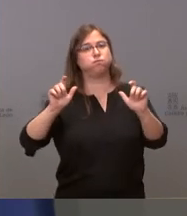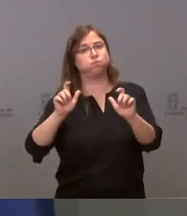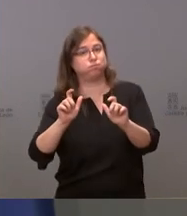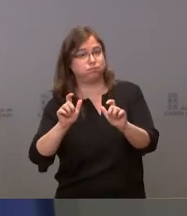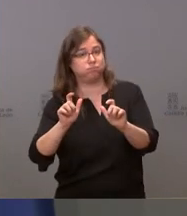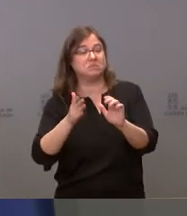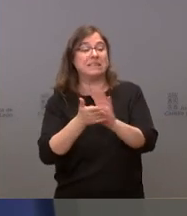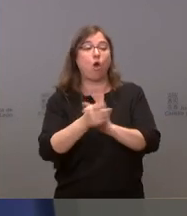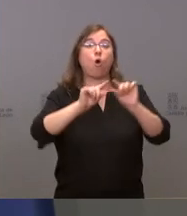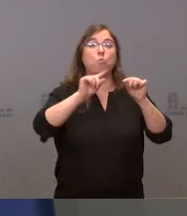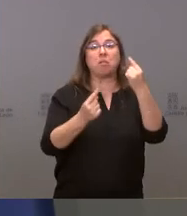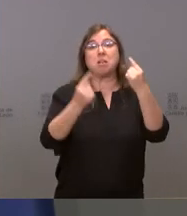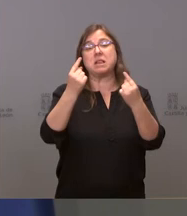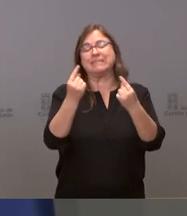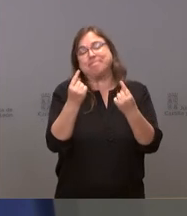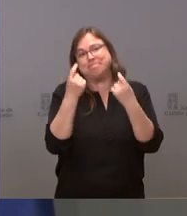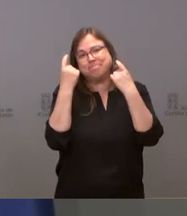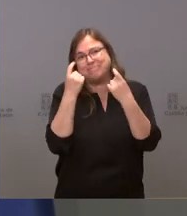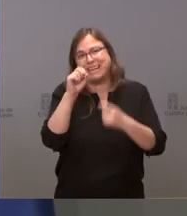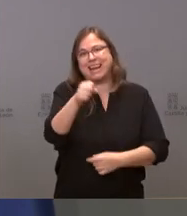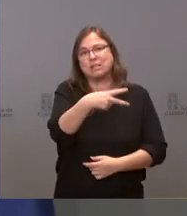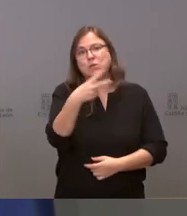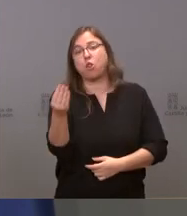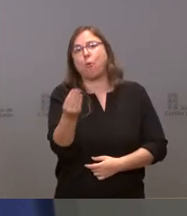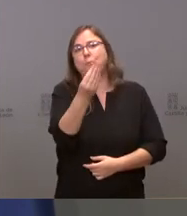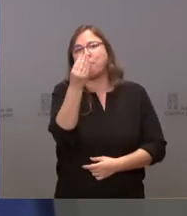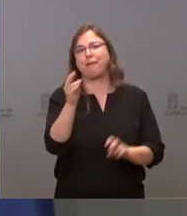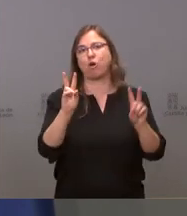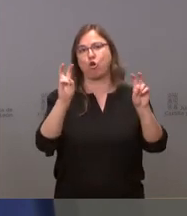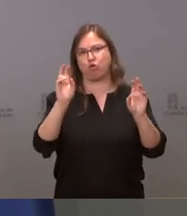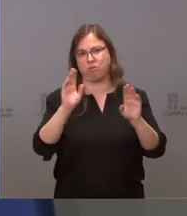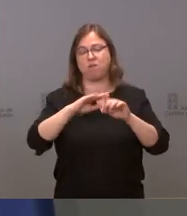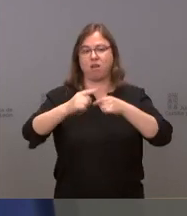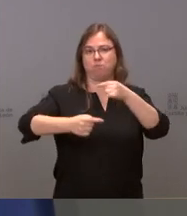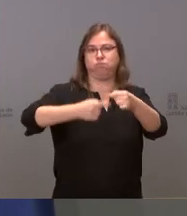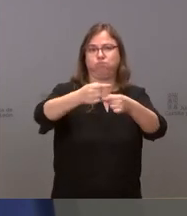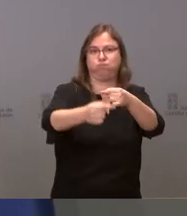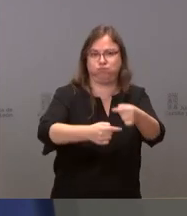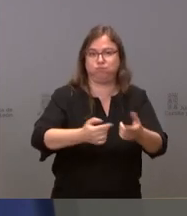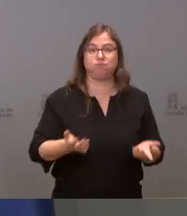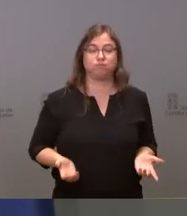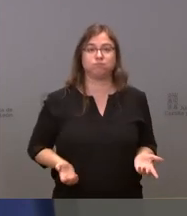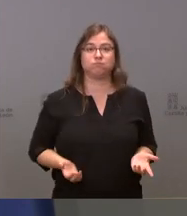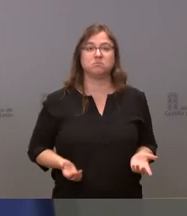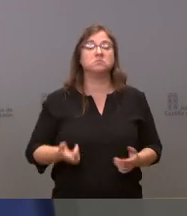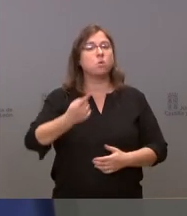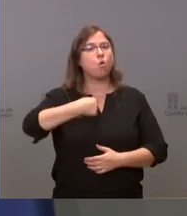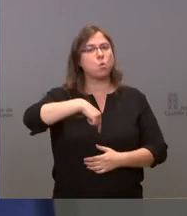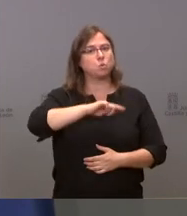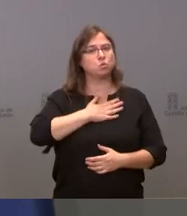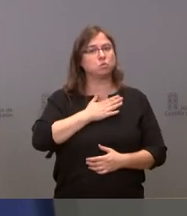mejor en cuanto a disminución del ritmo de incidencia acumulada. Y nosotros